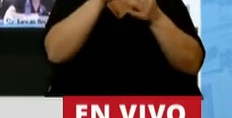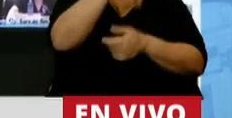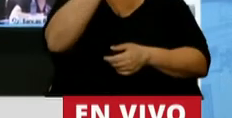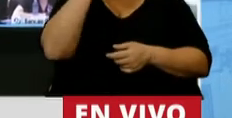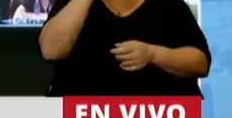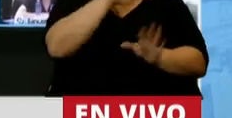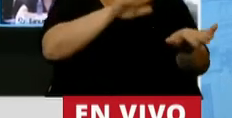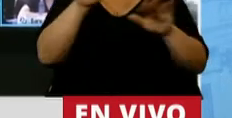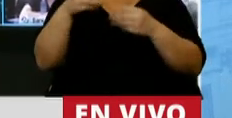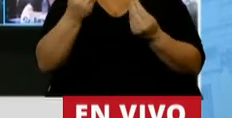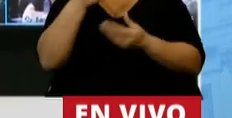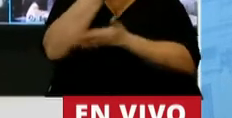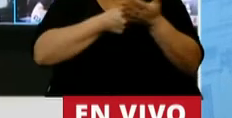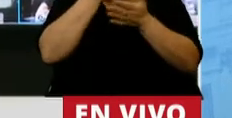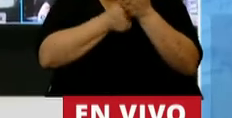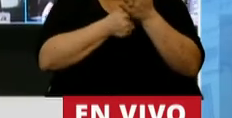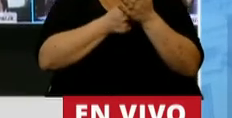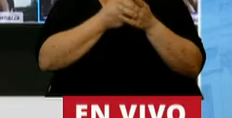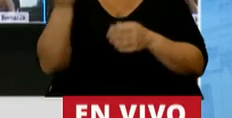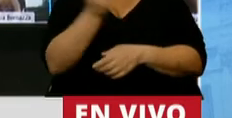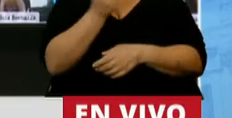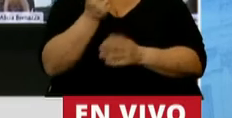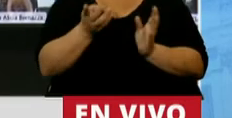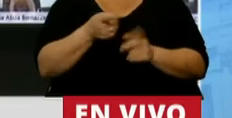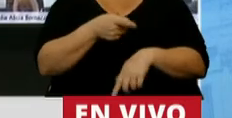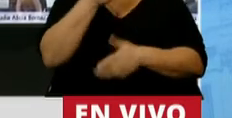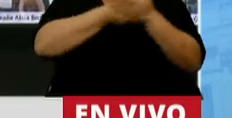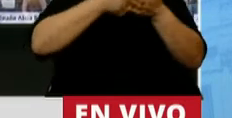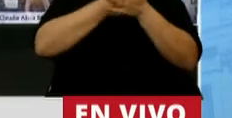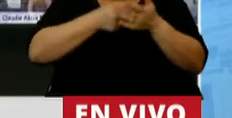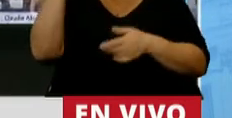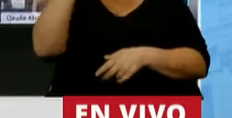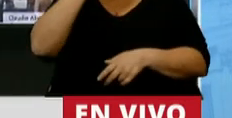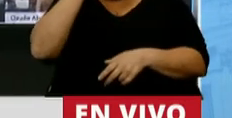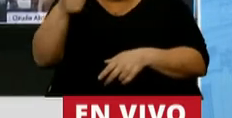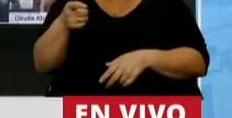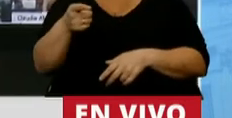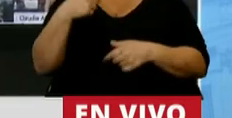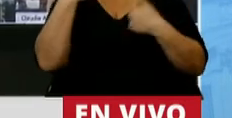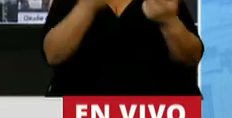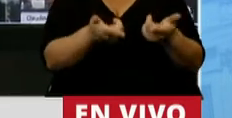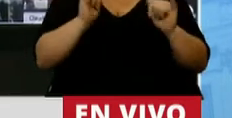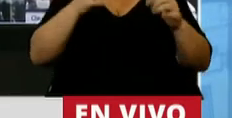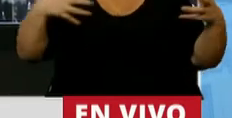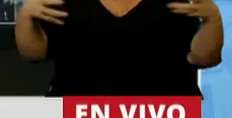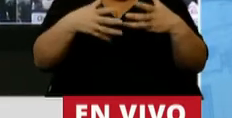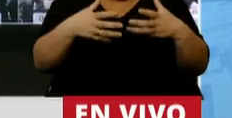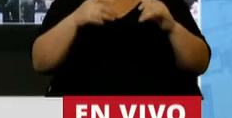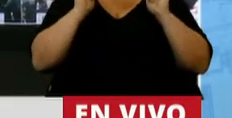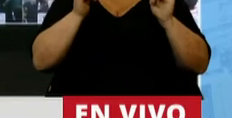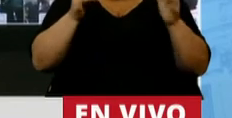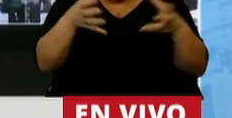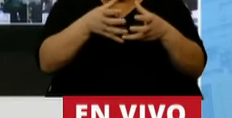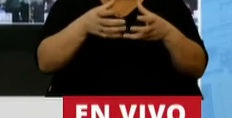Mariano, porque esa pelea era la pelea de ambos. Y esa pelea es la pelea que Néstor, a la generación nuestra, a la